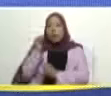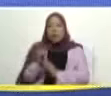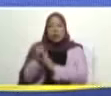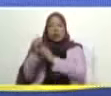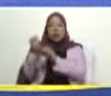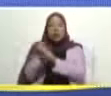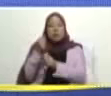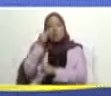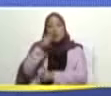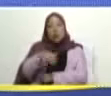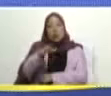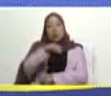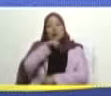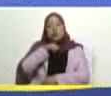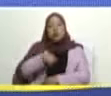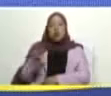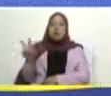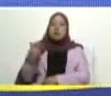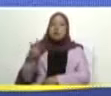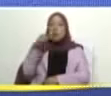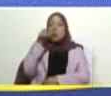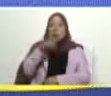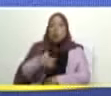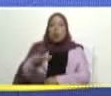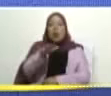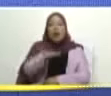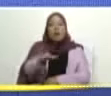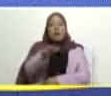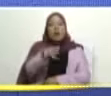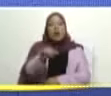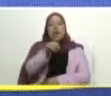pueblo histórico de Venezuela es un pueblo histórico